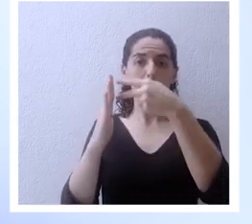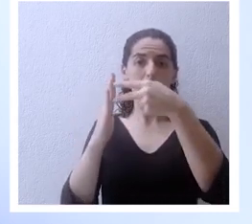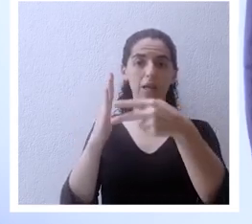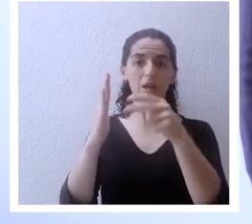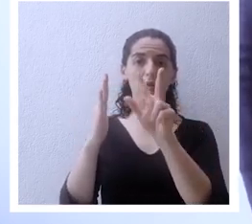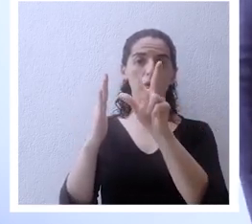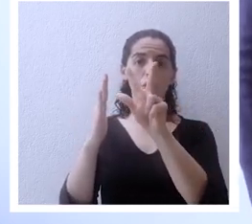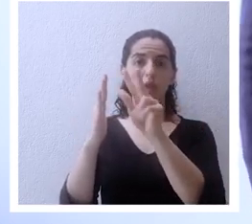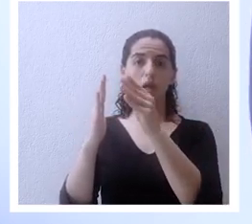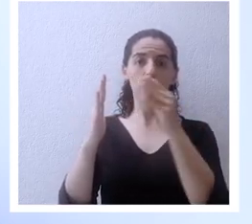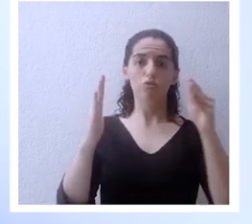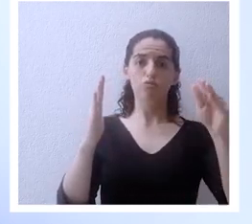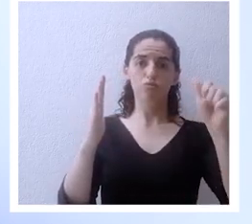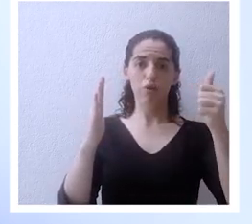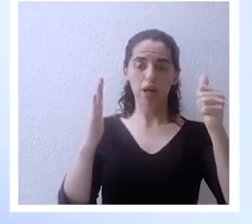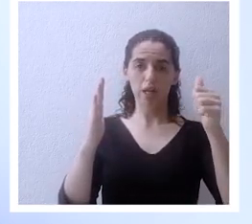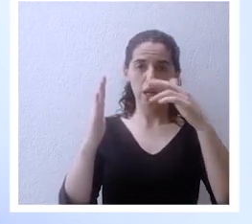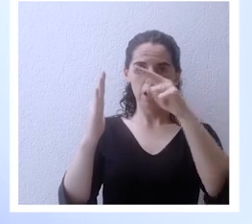versículo 10